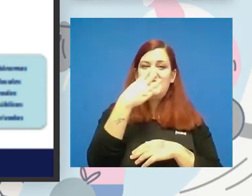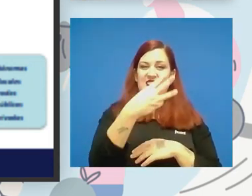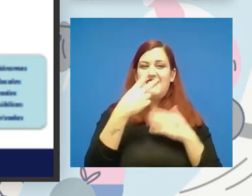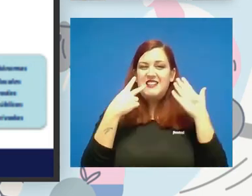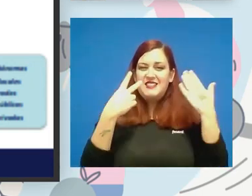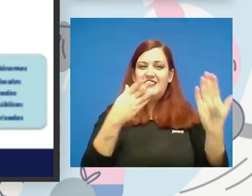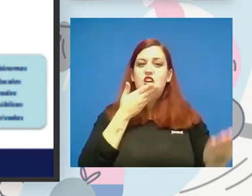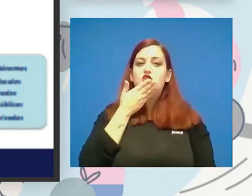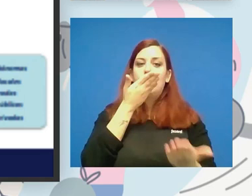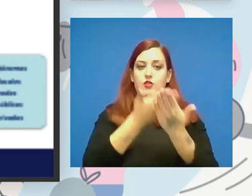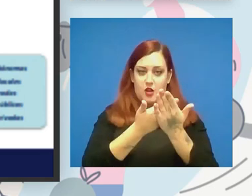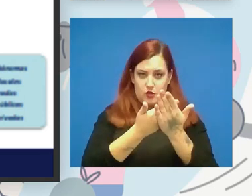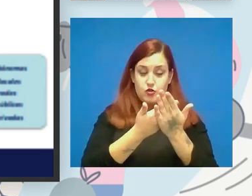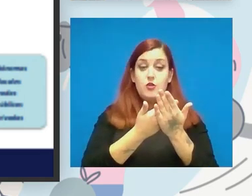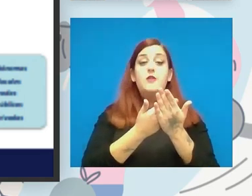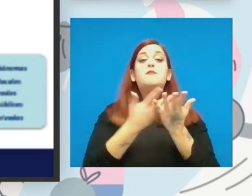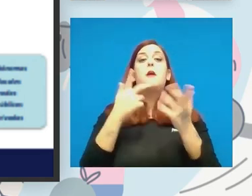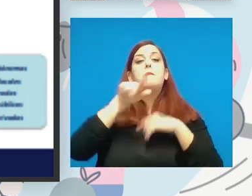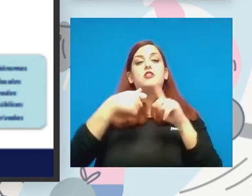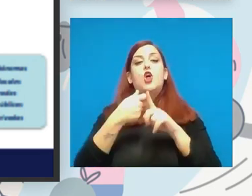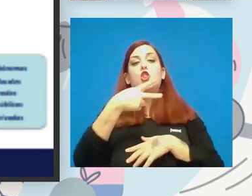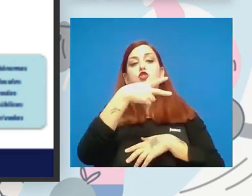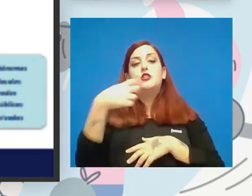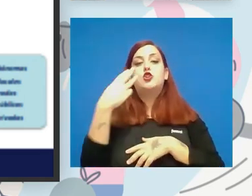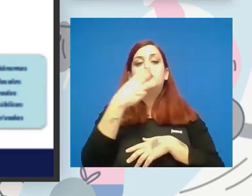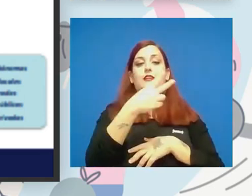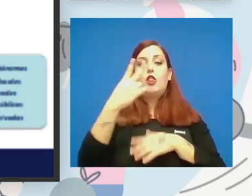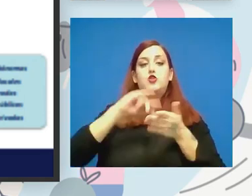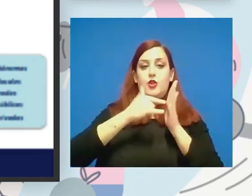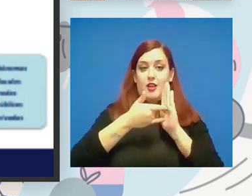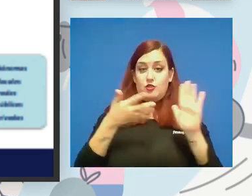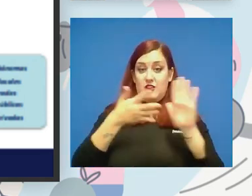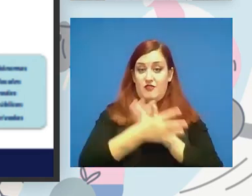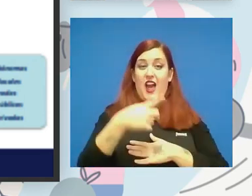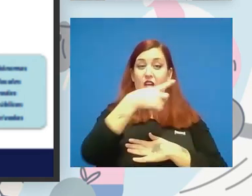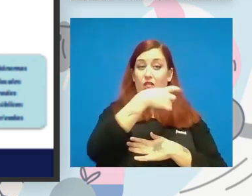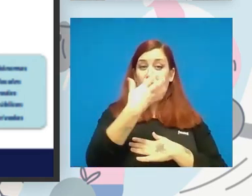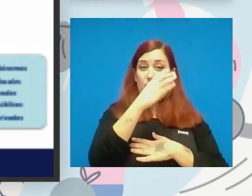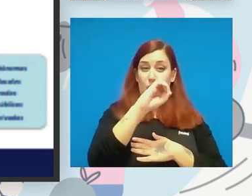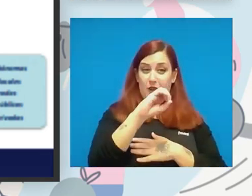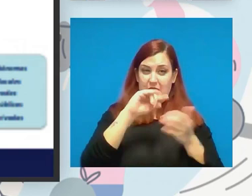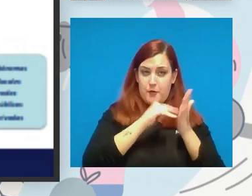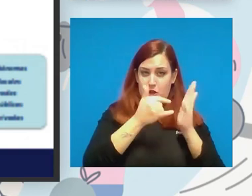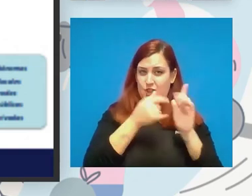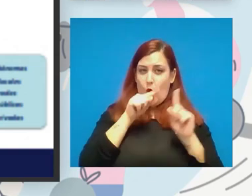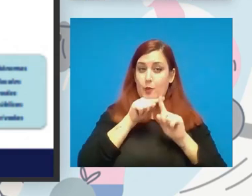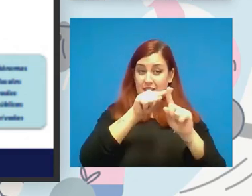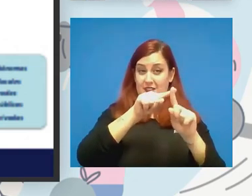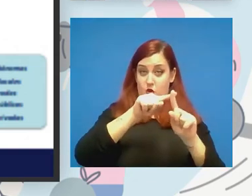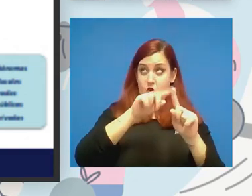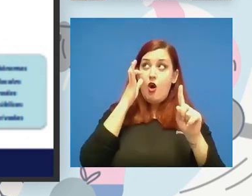con 392 proyectos es decir esos 150 proyectos que teníamos como un objetivo con Europa